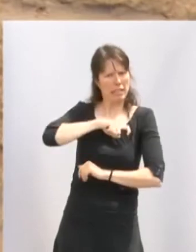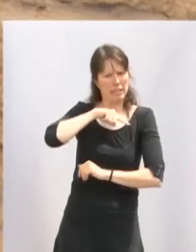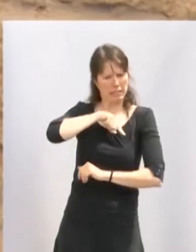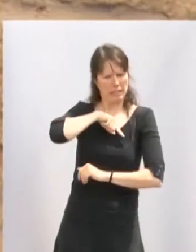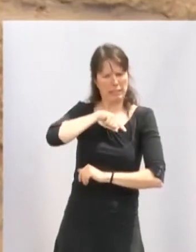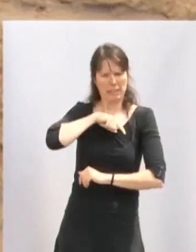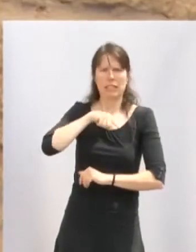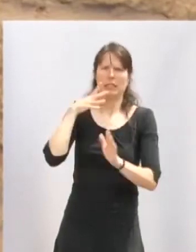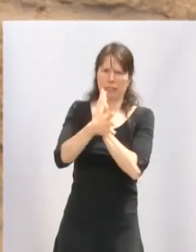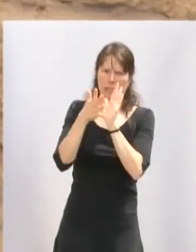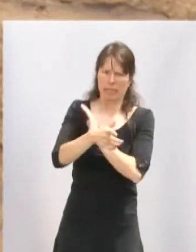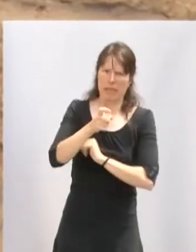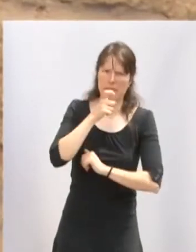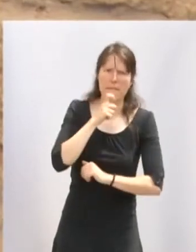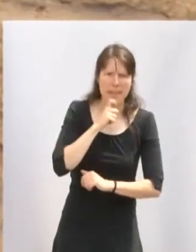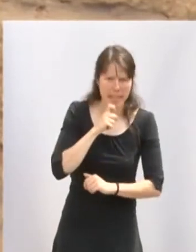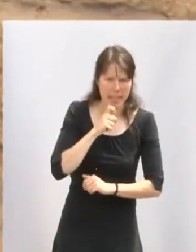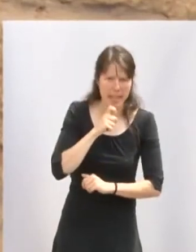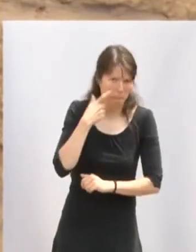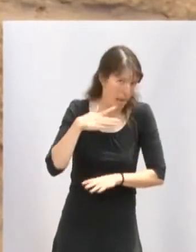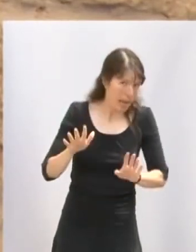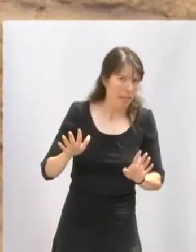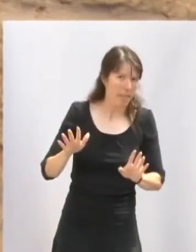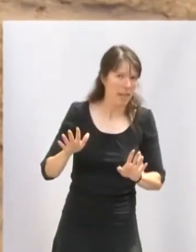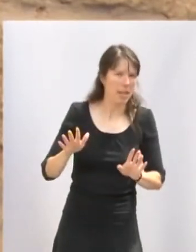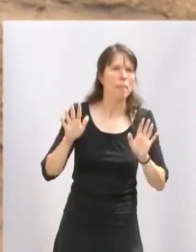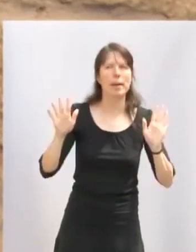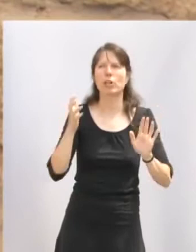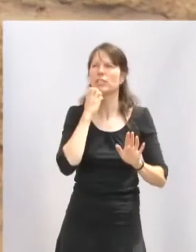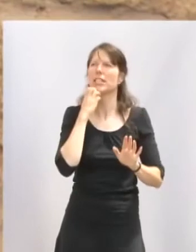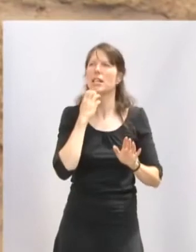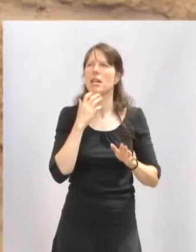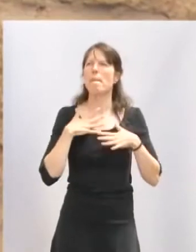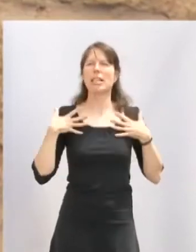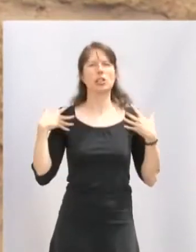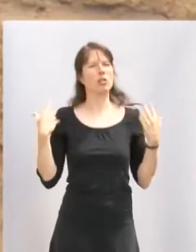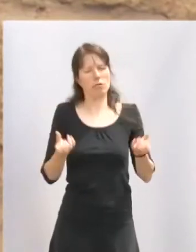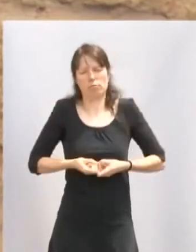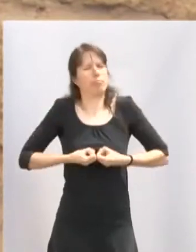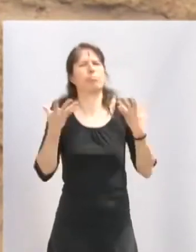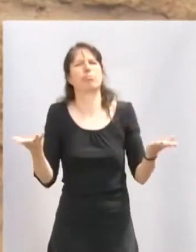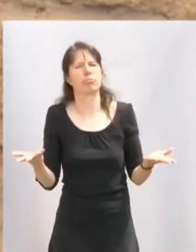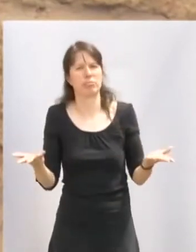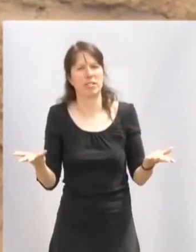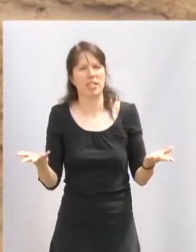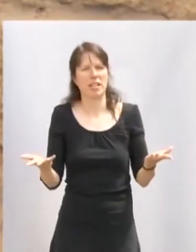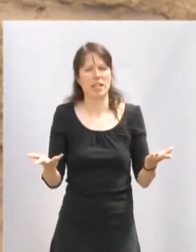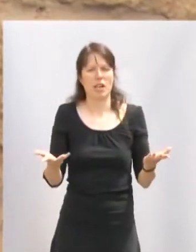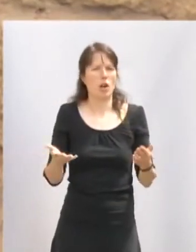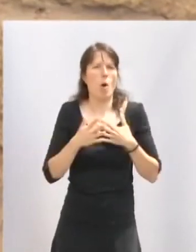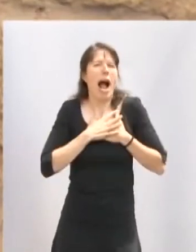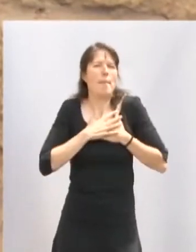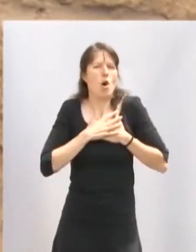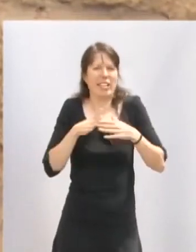muy difícil. Sin embargo, cuando las pasiones brotan desde dentro, cuando el amor por nuestra tierra